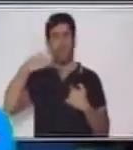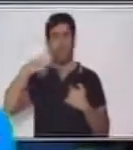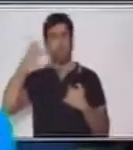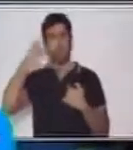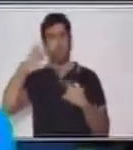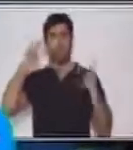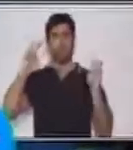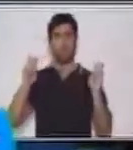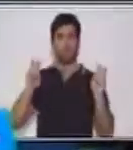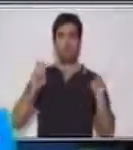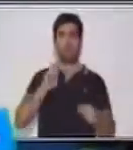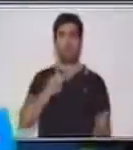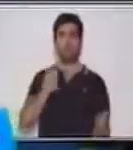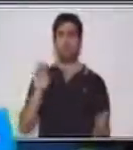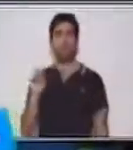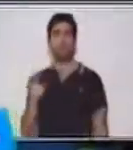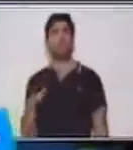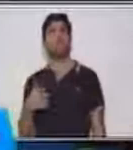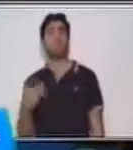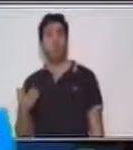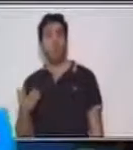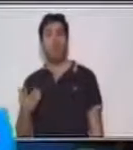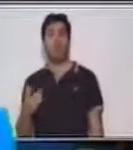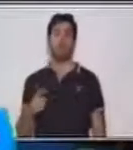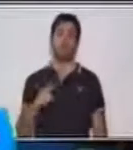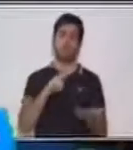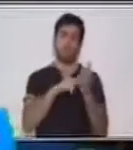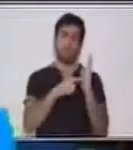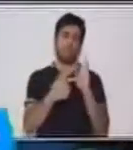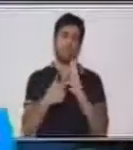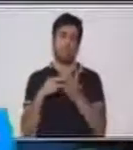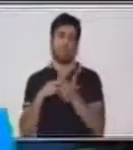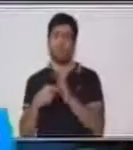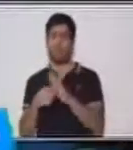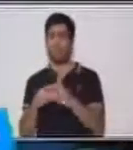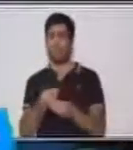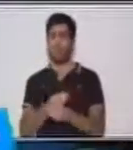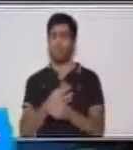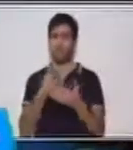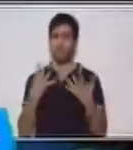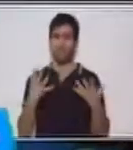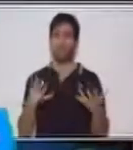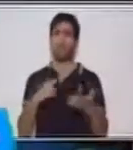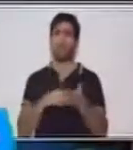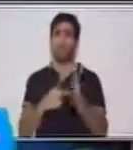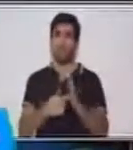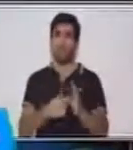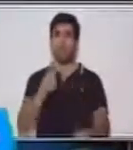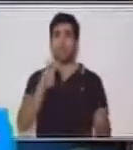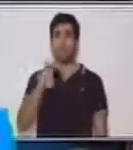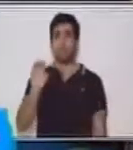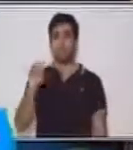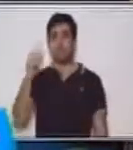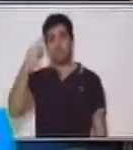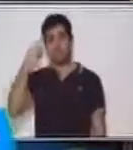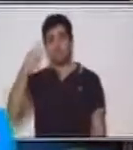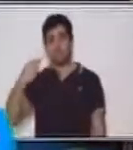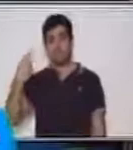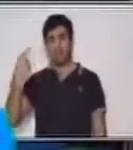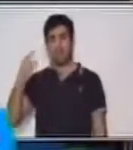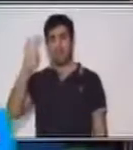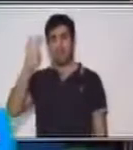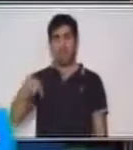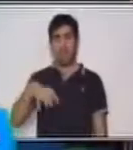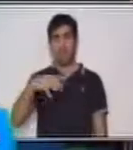veinte, también tiene otros significados. Indica los veinte días del calendario, indica los veinte